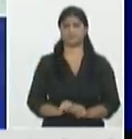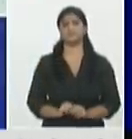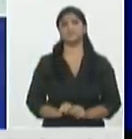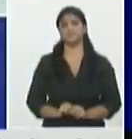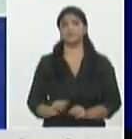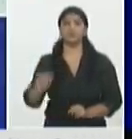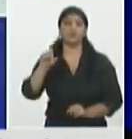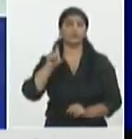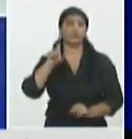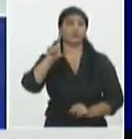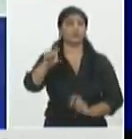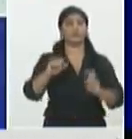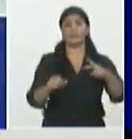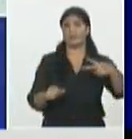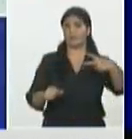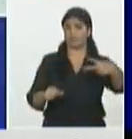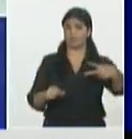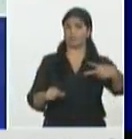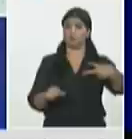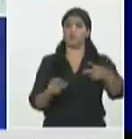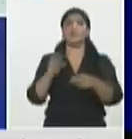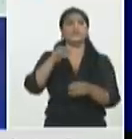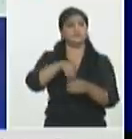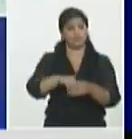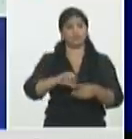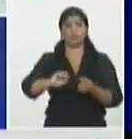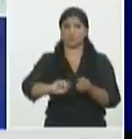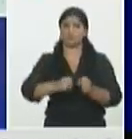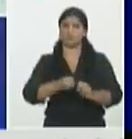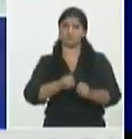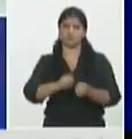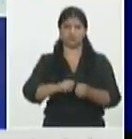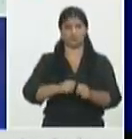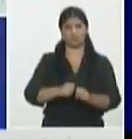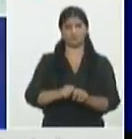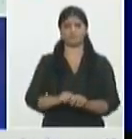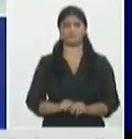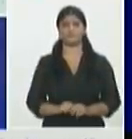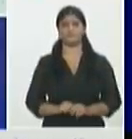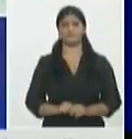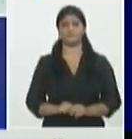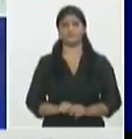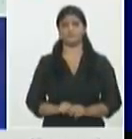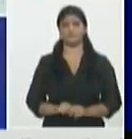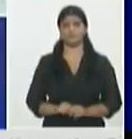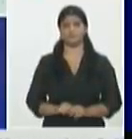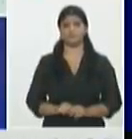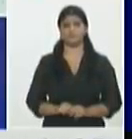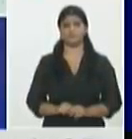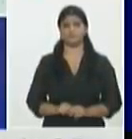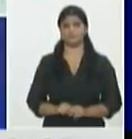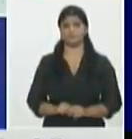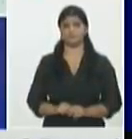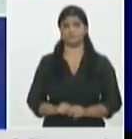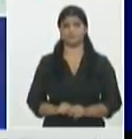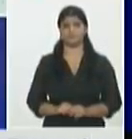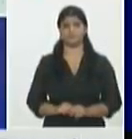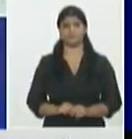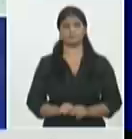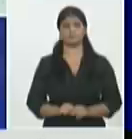donde mejor hemos tenido el control de la transmisión en las provincias orientales junto con la provincia de Granma